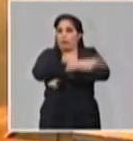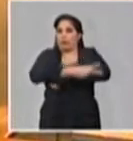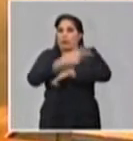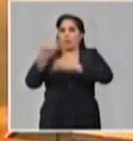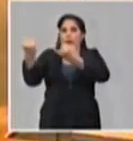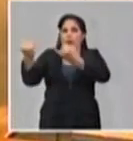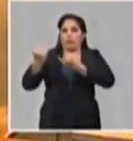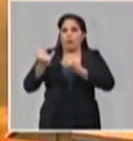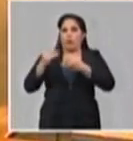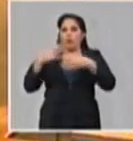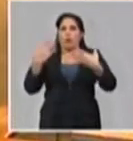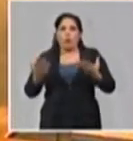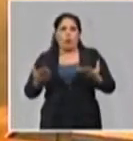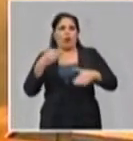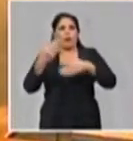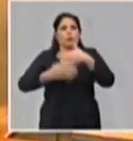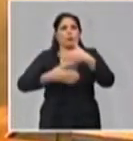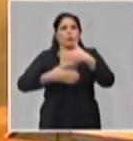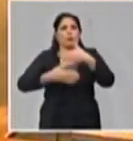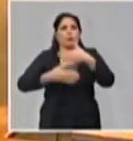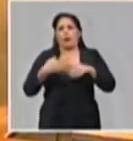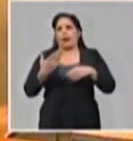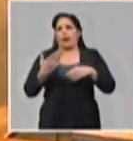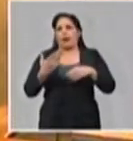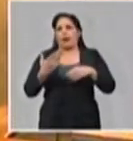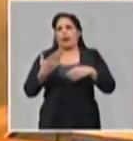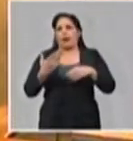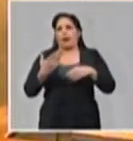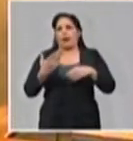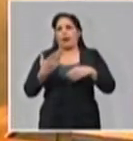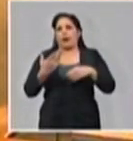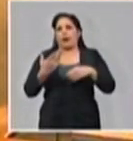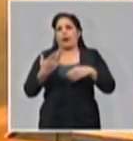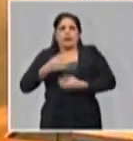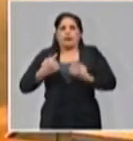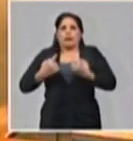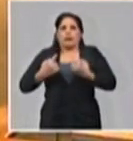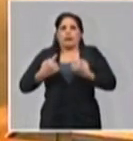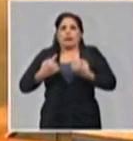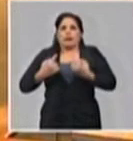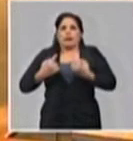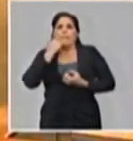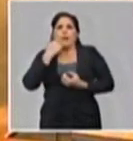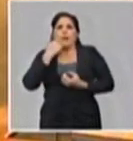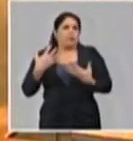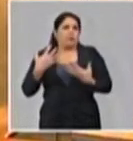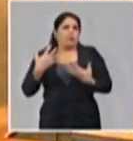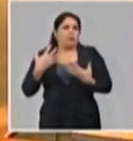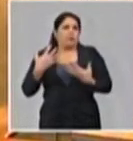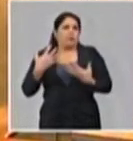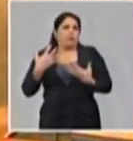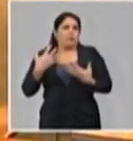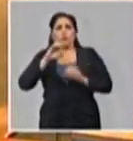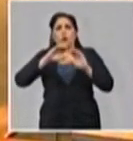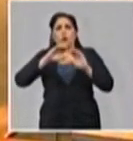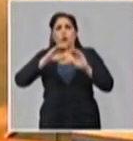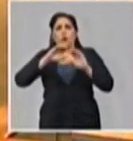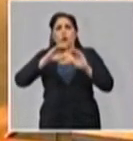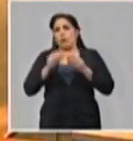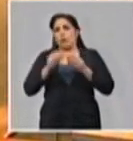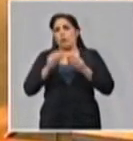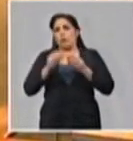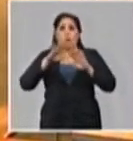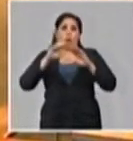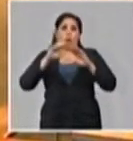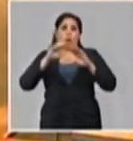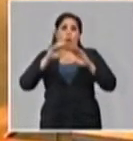especializados, sobre todo por los servicios de salud, la OMS, la OPS, que ha estado dando información constante sobre